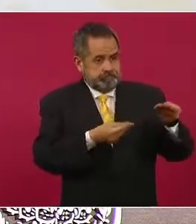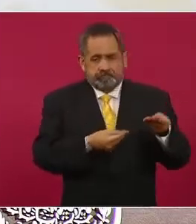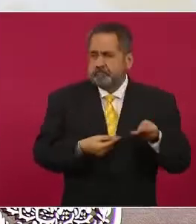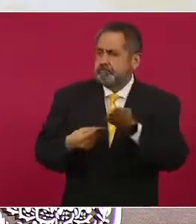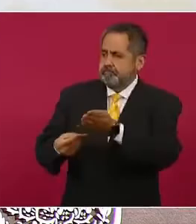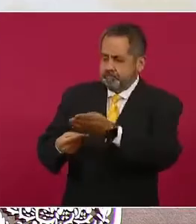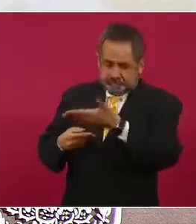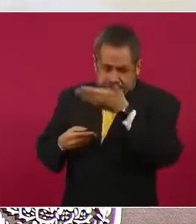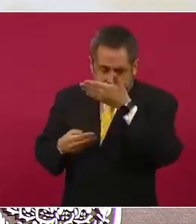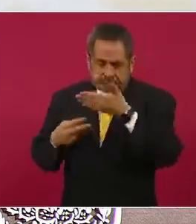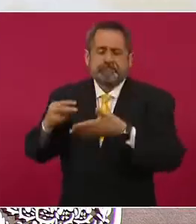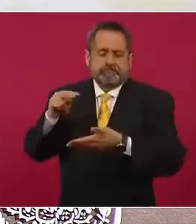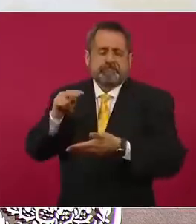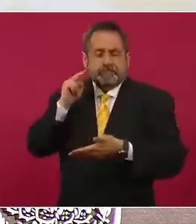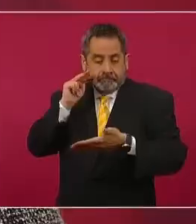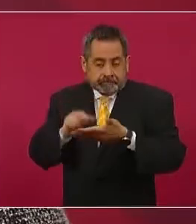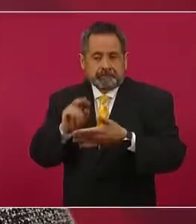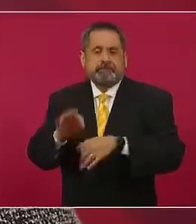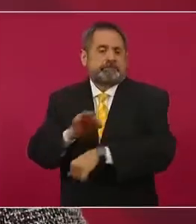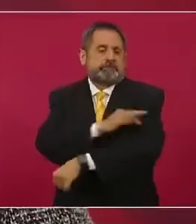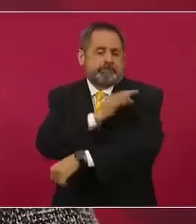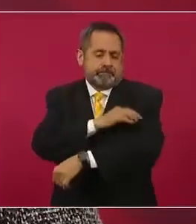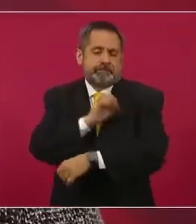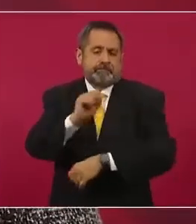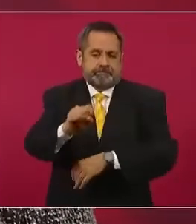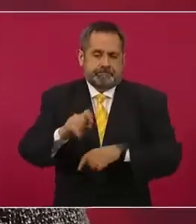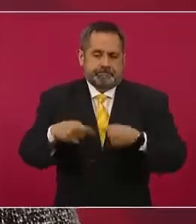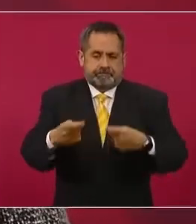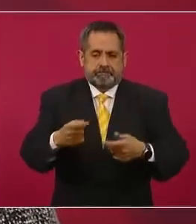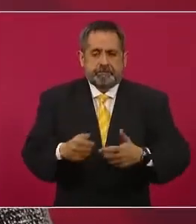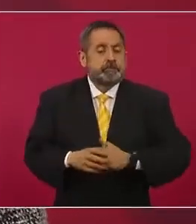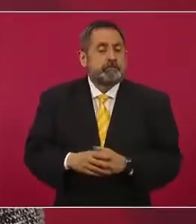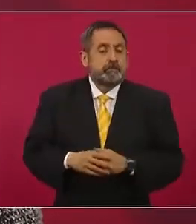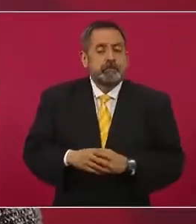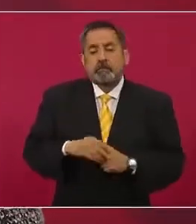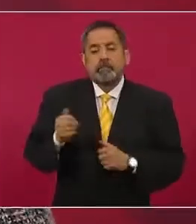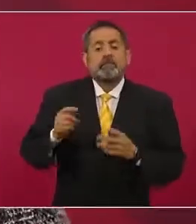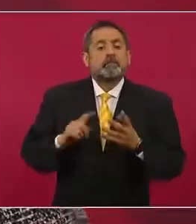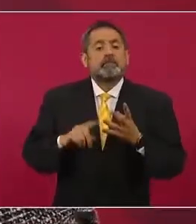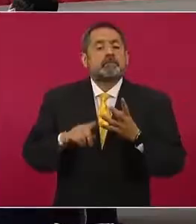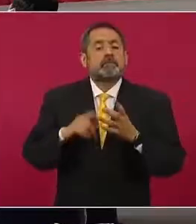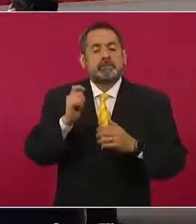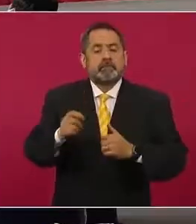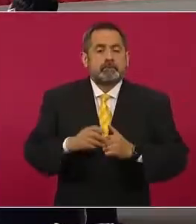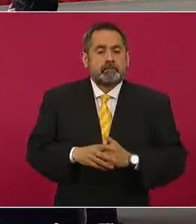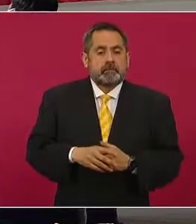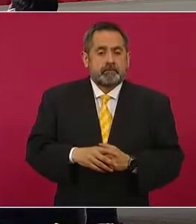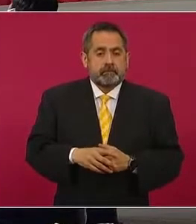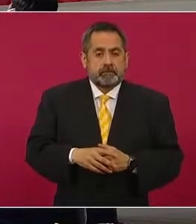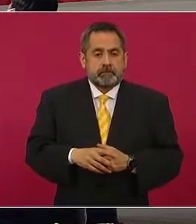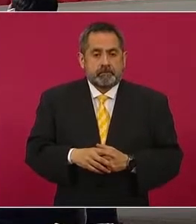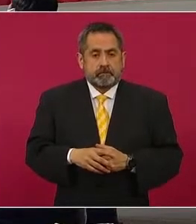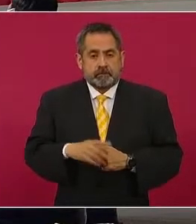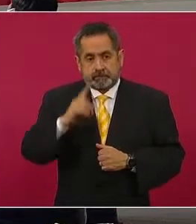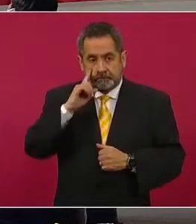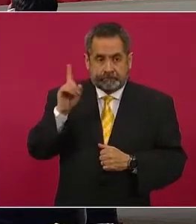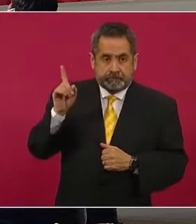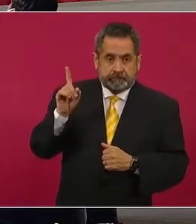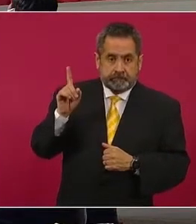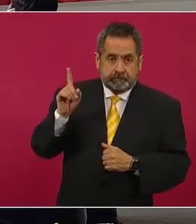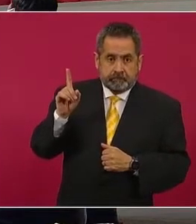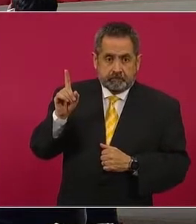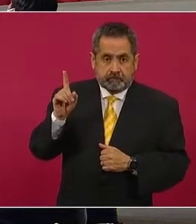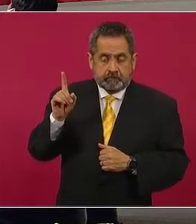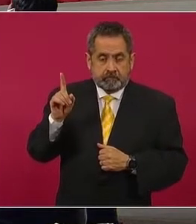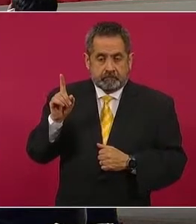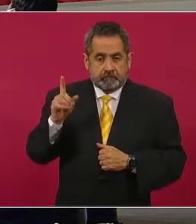como integrante de esa institución. Otro requisito es el documento que acredita el siguiente, que